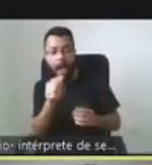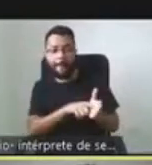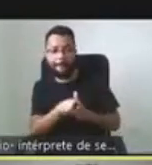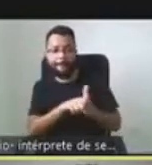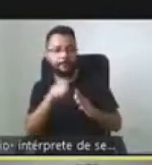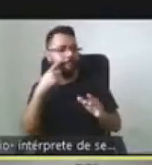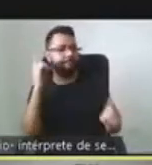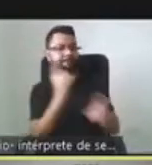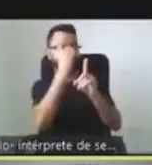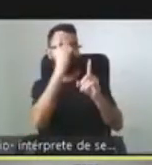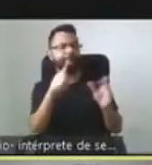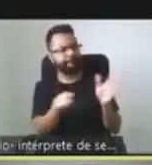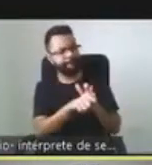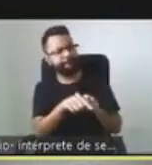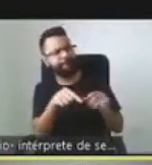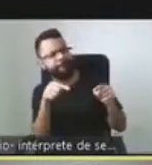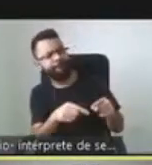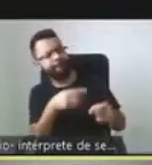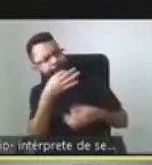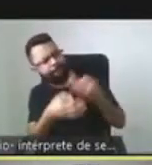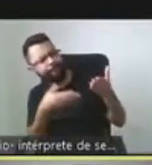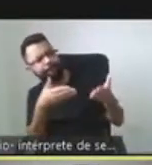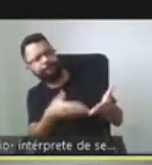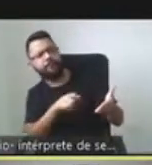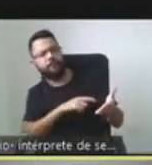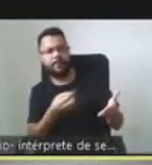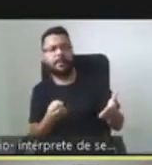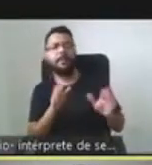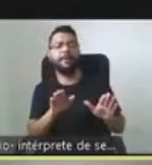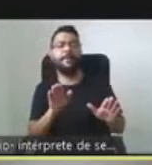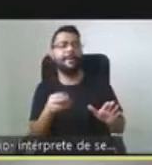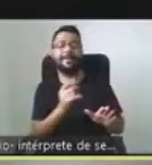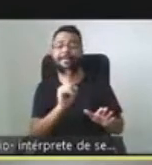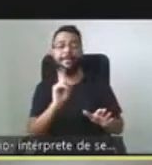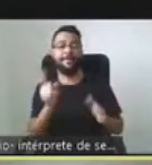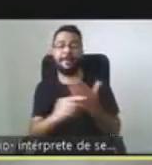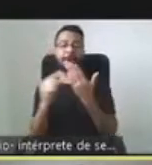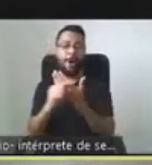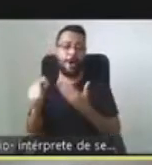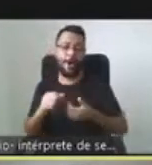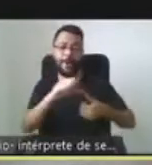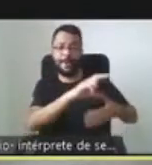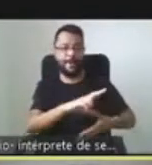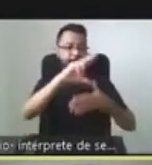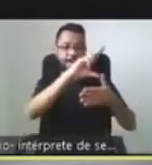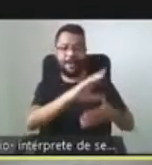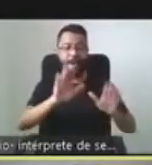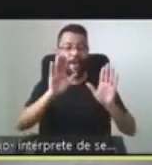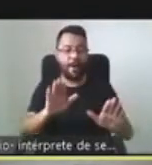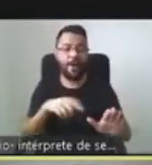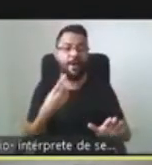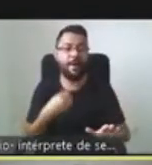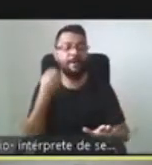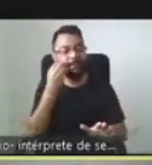de las enfermedades raras y que además, aunque no son autores latinoamericanos, vemos que esa experiencia se repite en